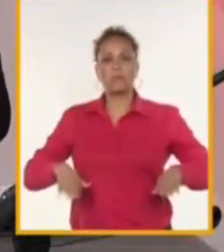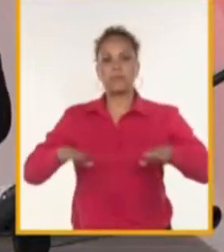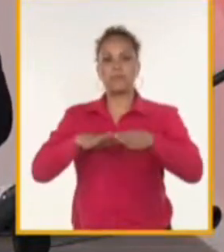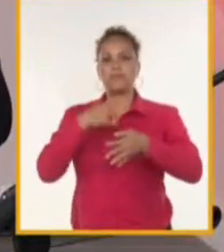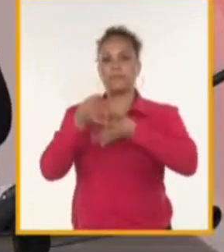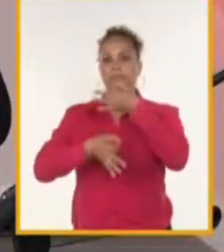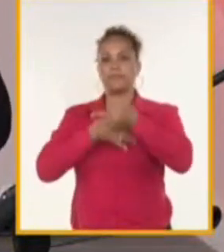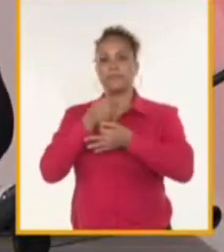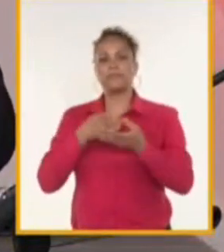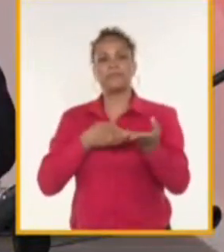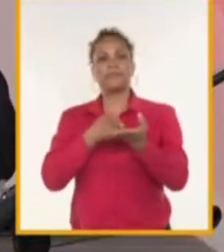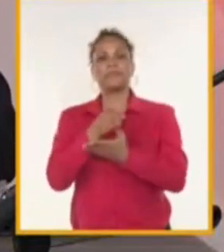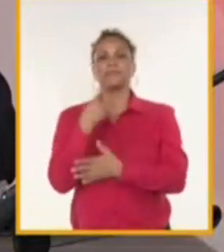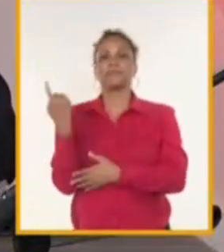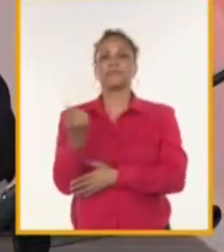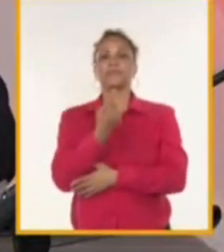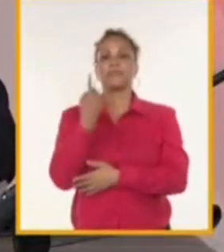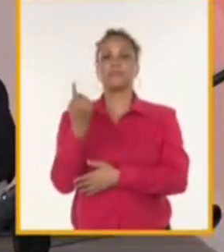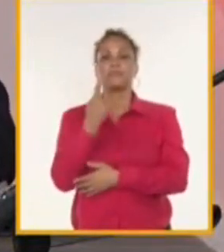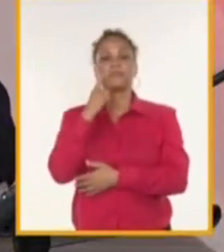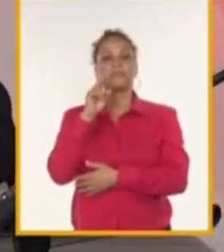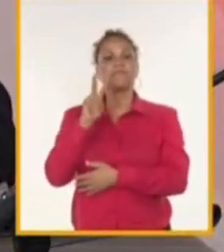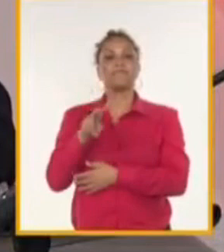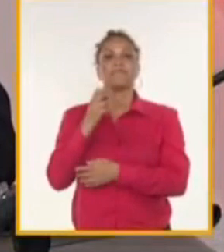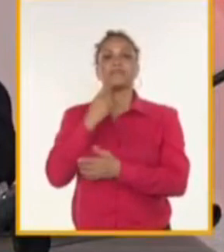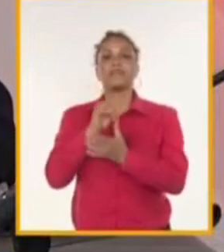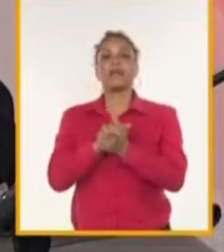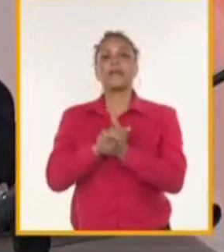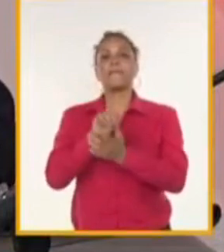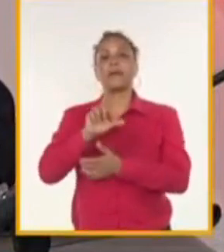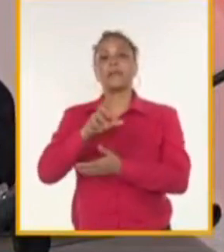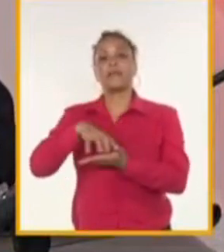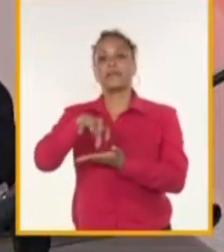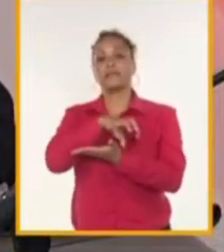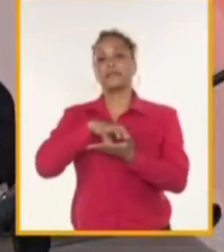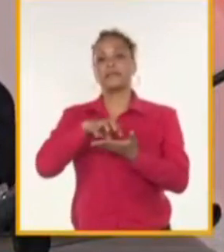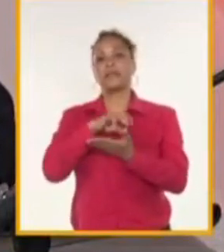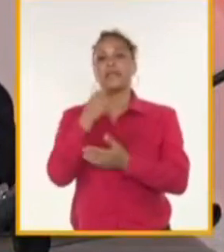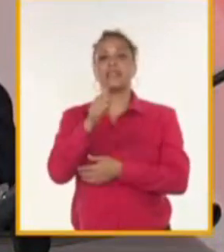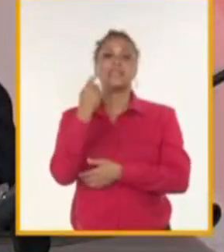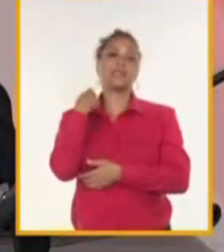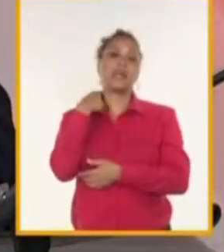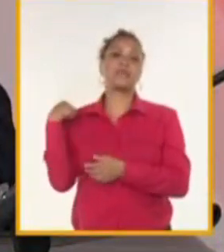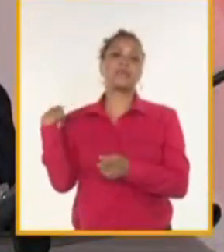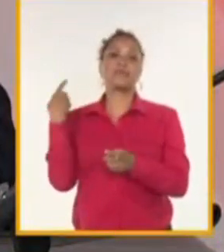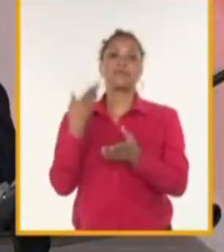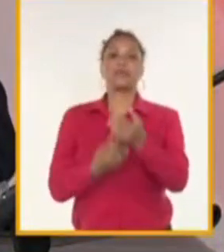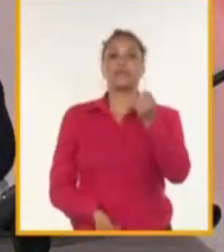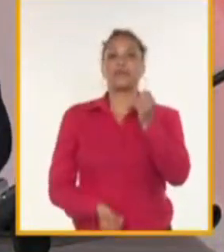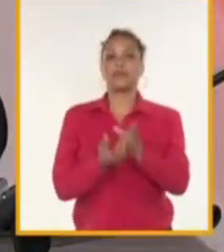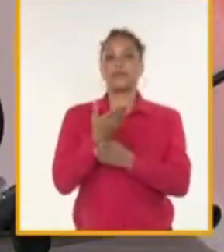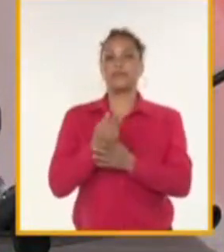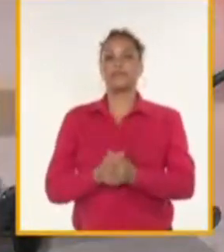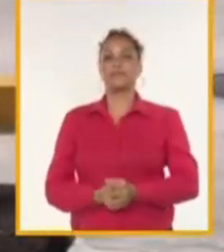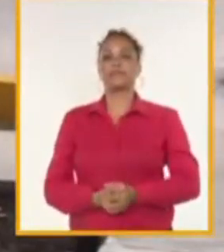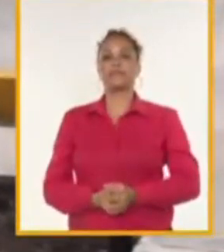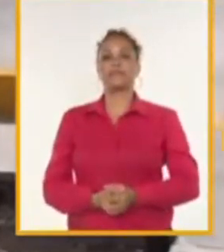Siga con nosotros. Estamos mirando a la zona especial de desarrollo, Mariel, 10 años después del inicio de sus operaciones.